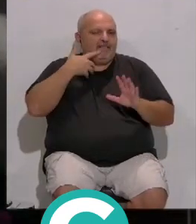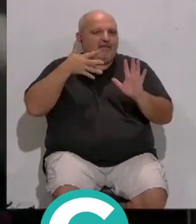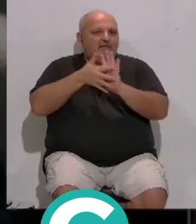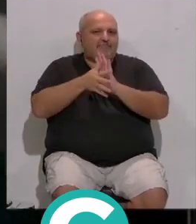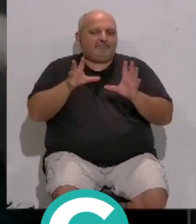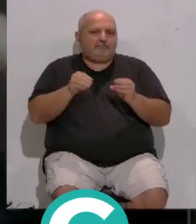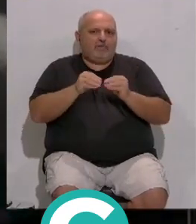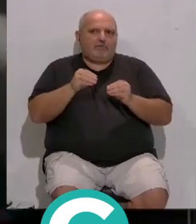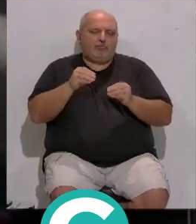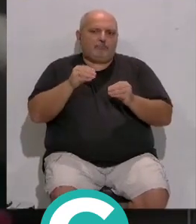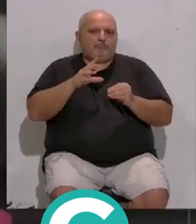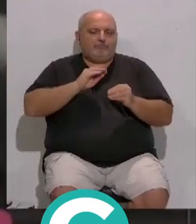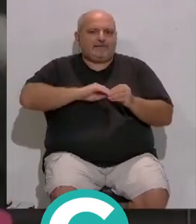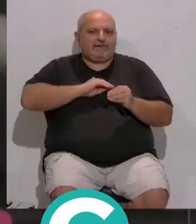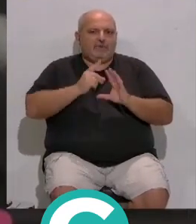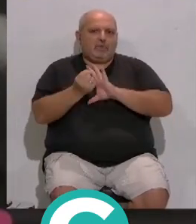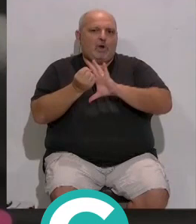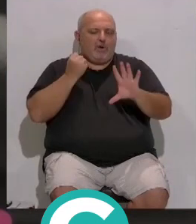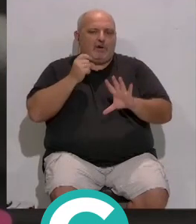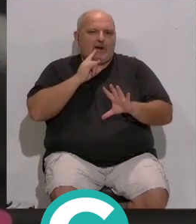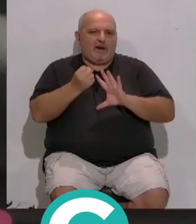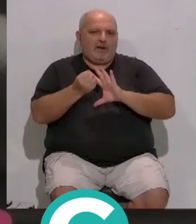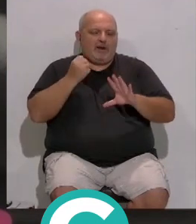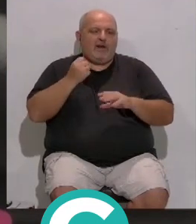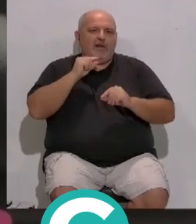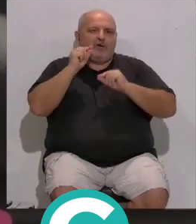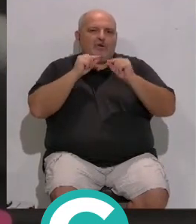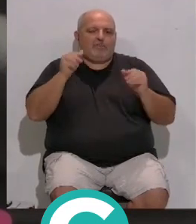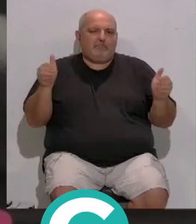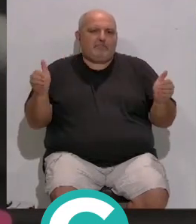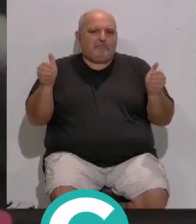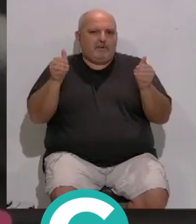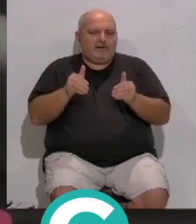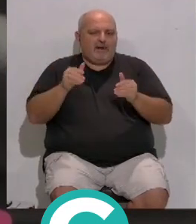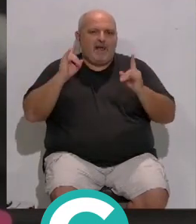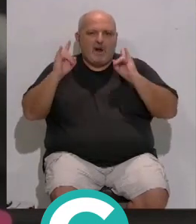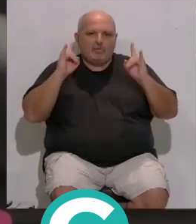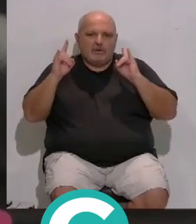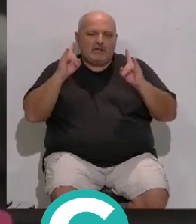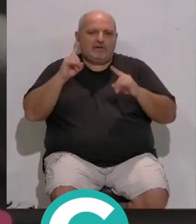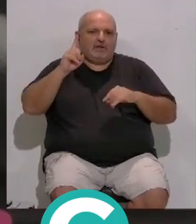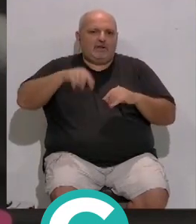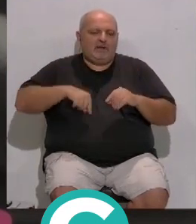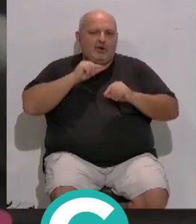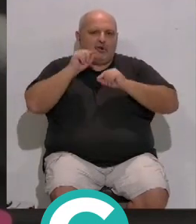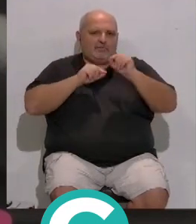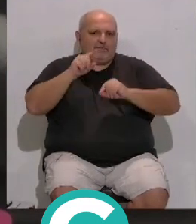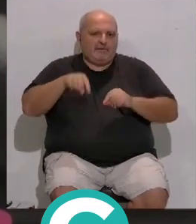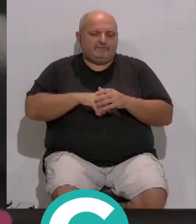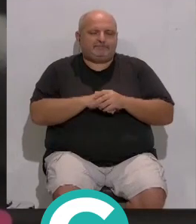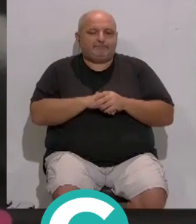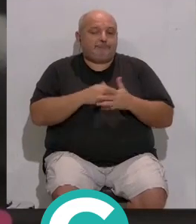una enorme racionalización... ...del consumo energético... ...y la reducción de emisiones... ...tanto acústica como contaminante.